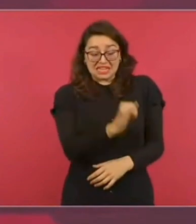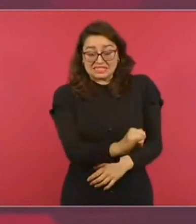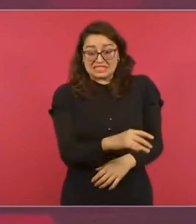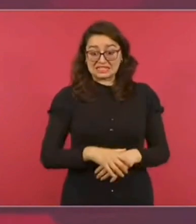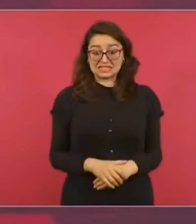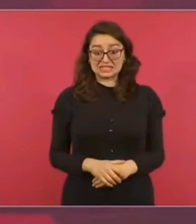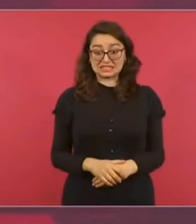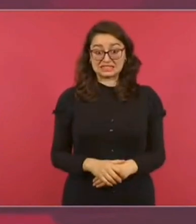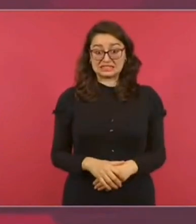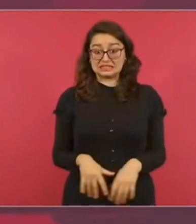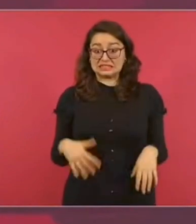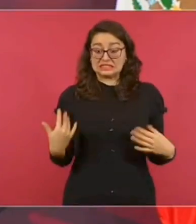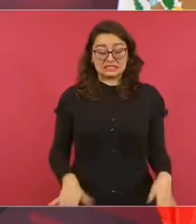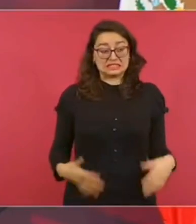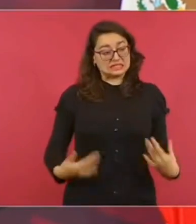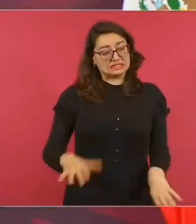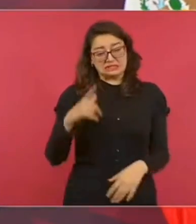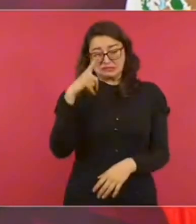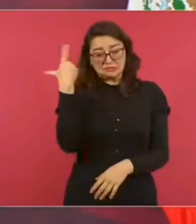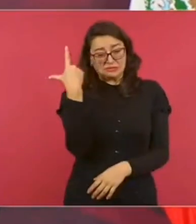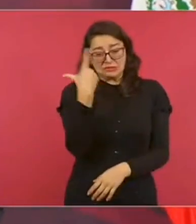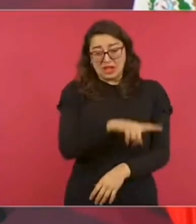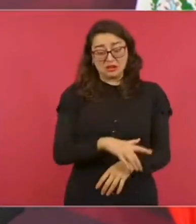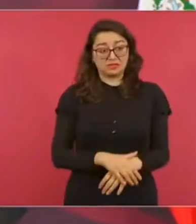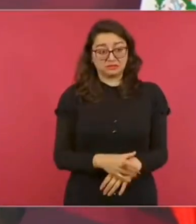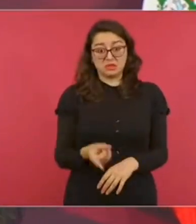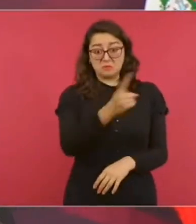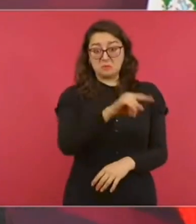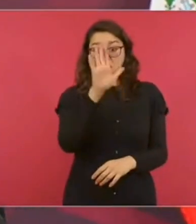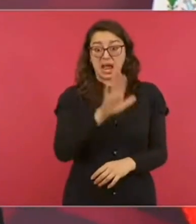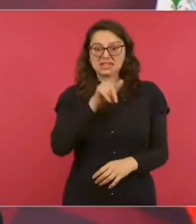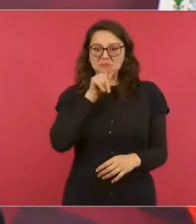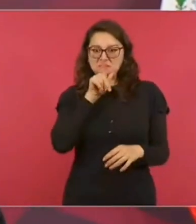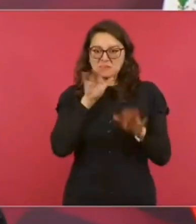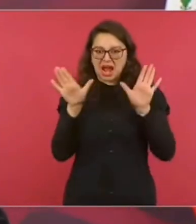Son temporadas de sopilotes.